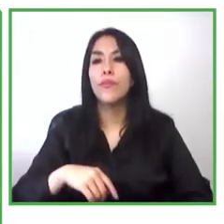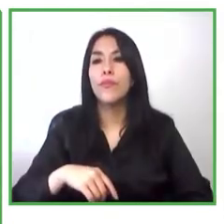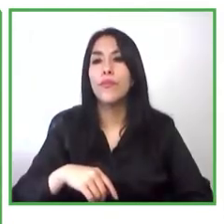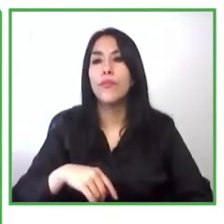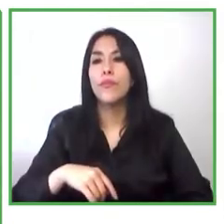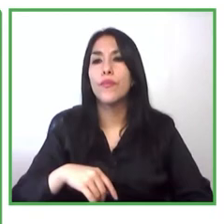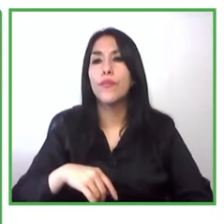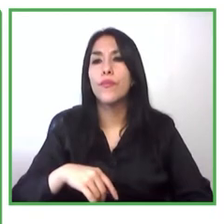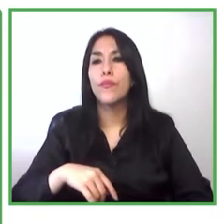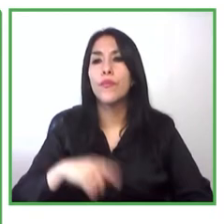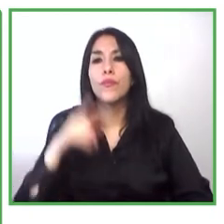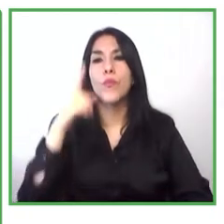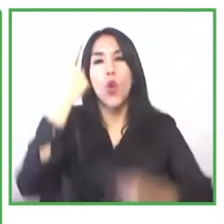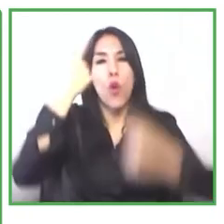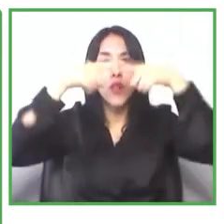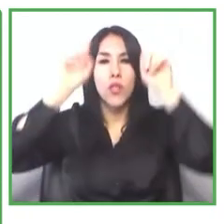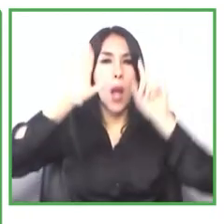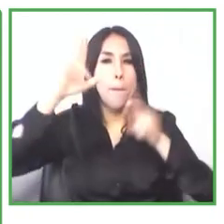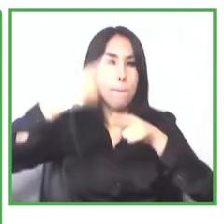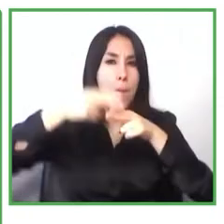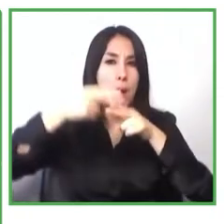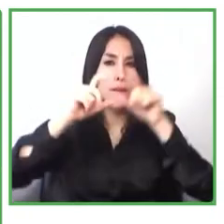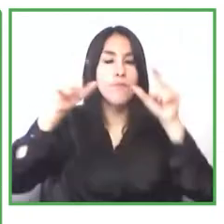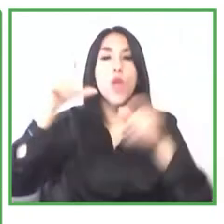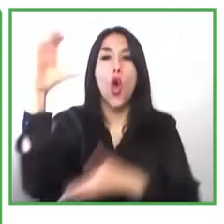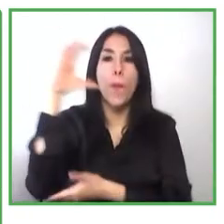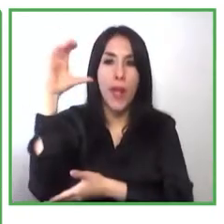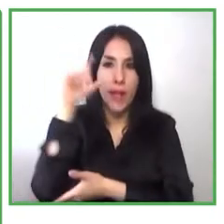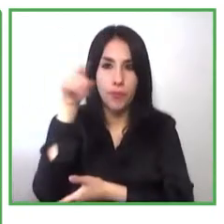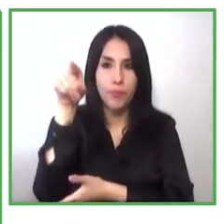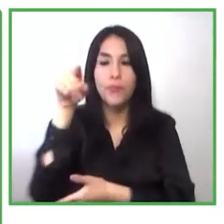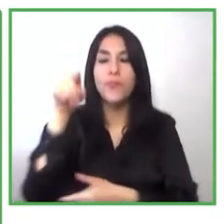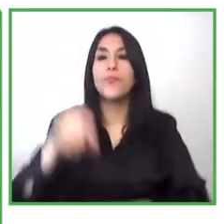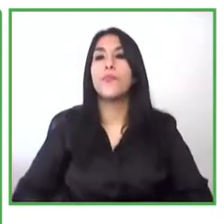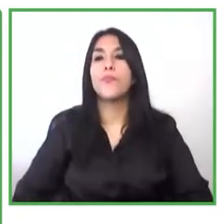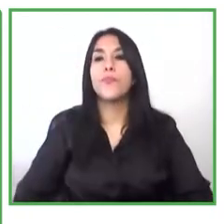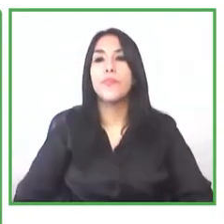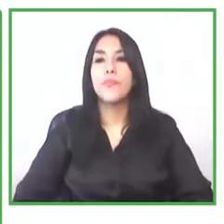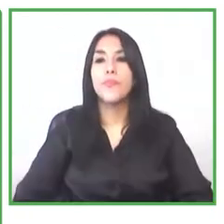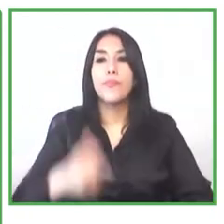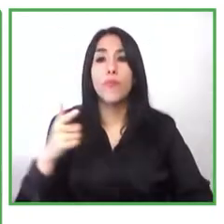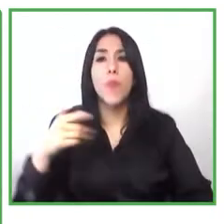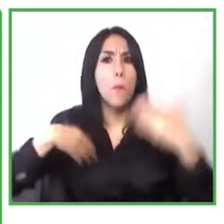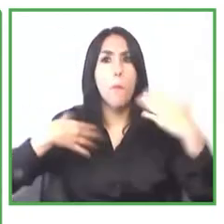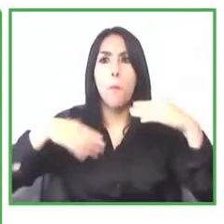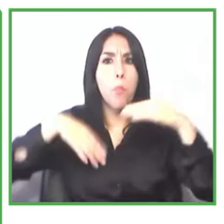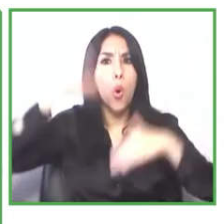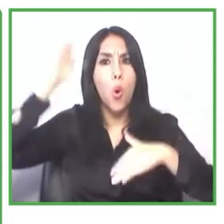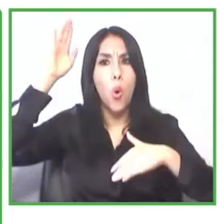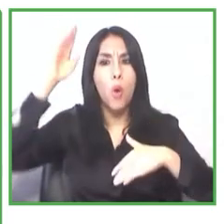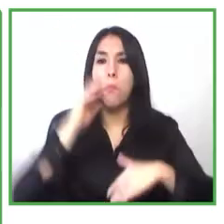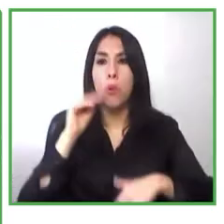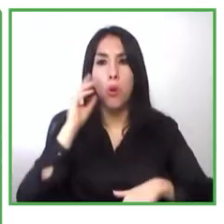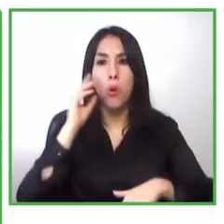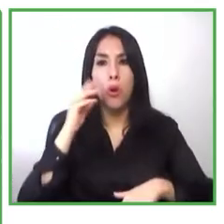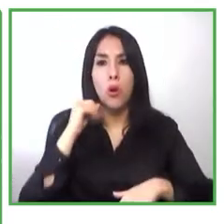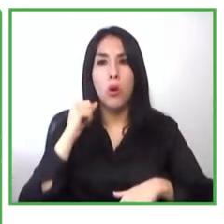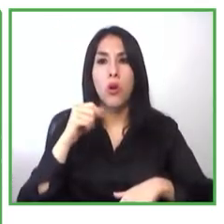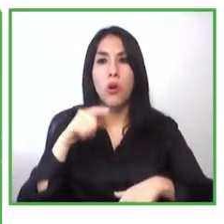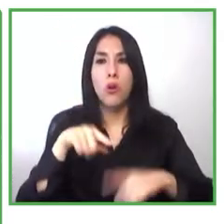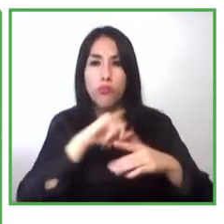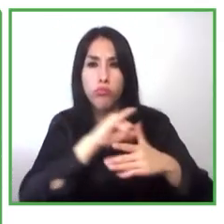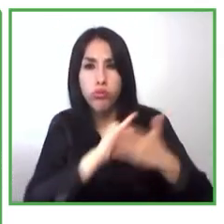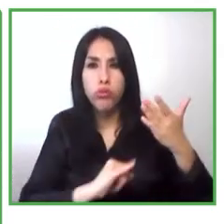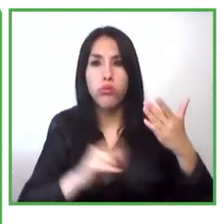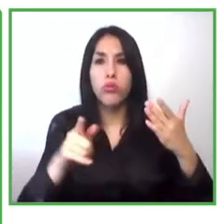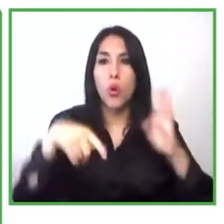general en Colombia. Y tiene amplia experiencia en el diseño e implementación de programas y proyectos relacionados con generación de